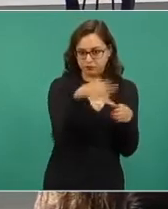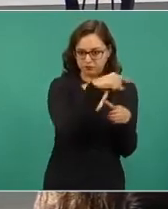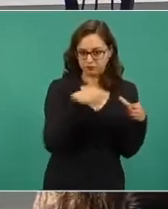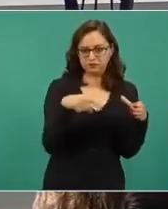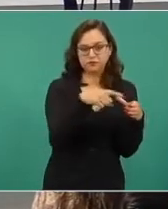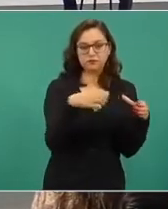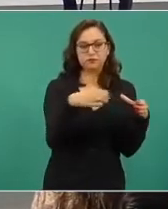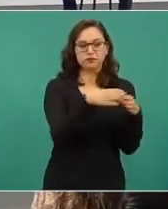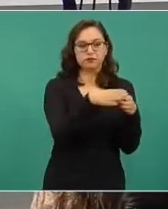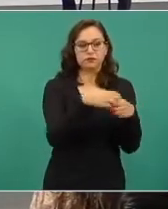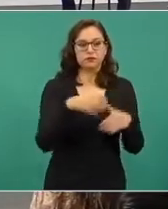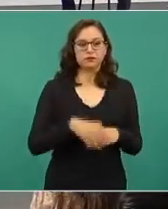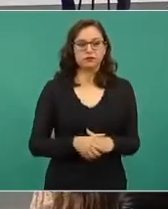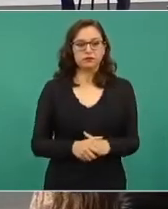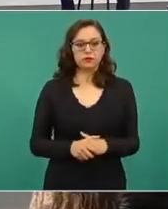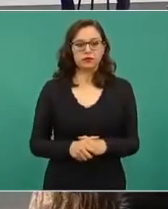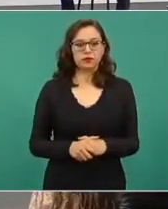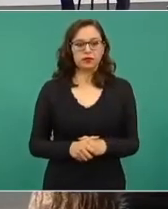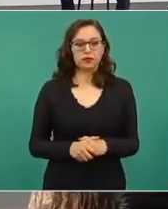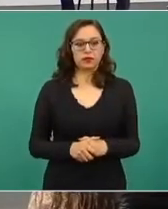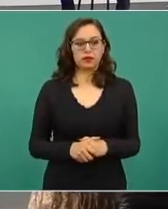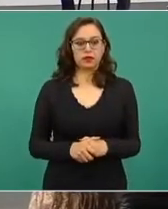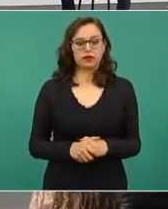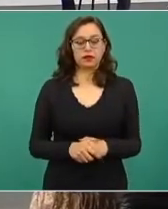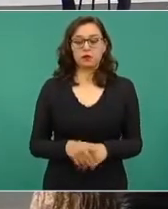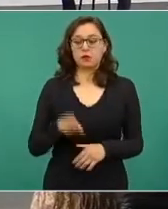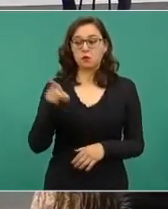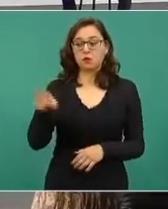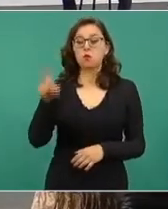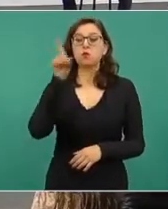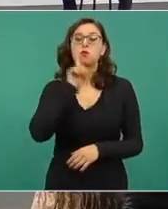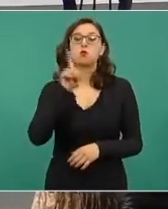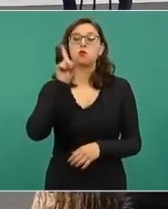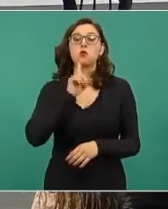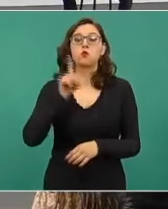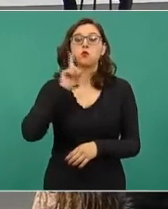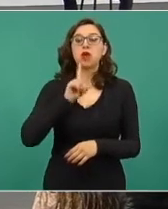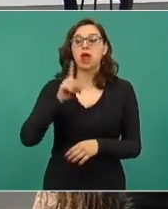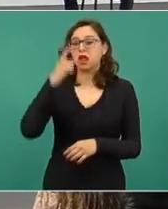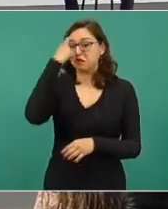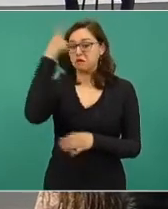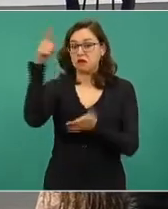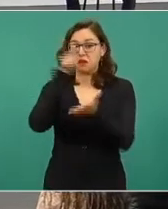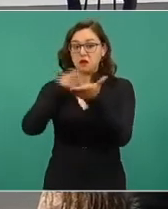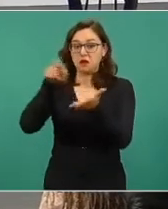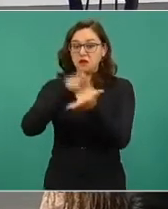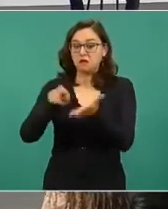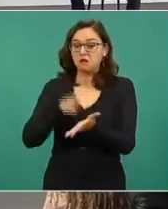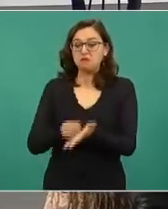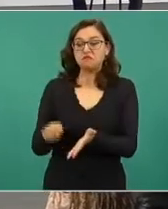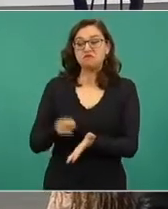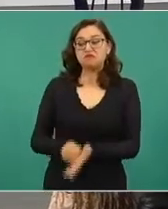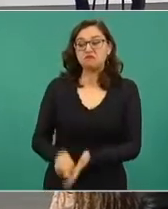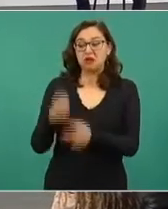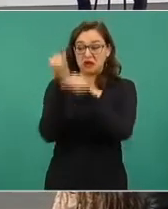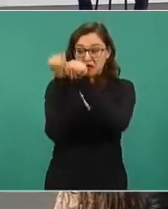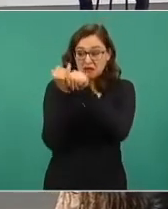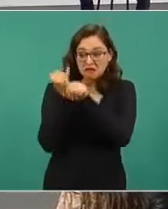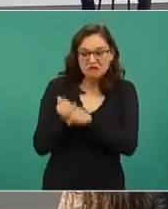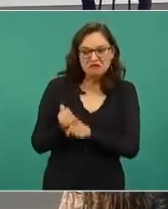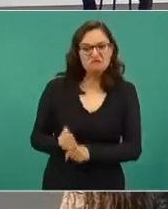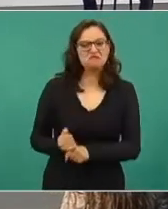comiencen con la puta pseudoescritora, pseudoinvestigadora,